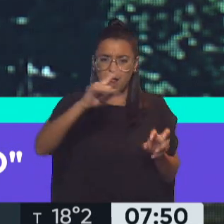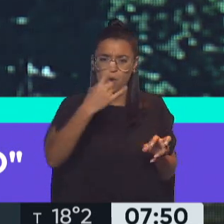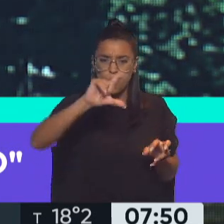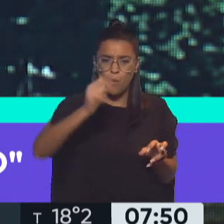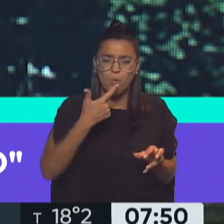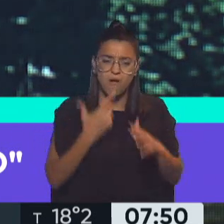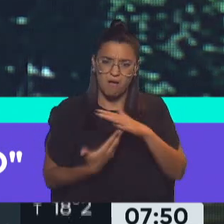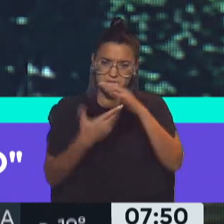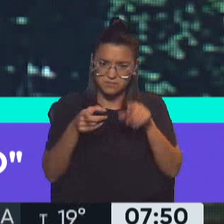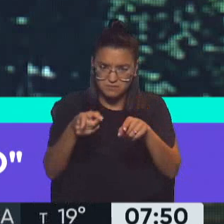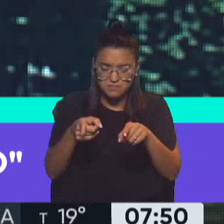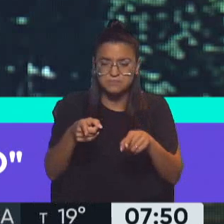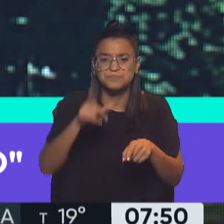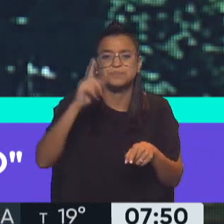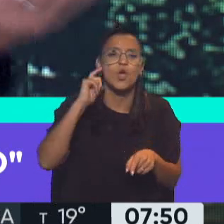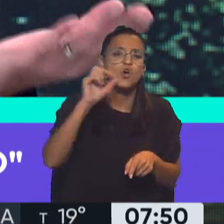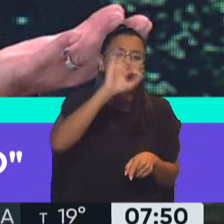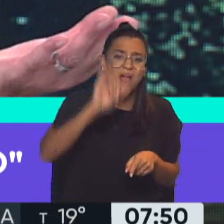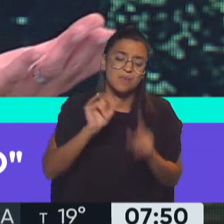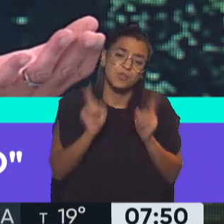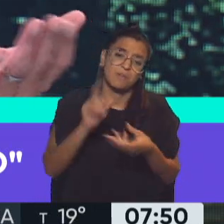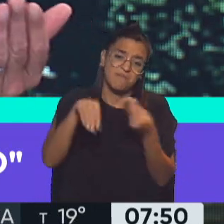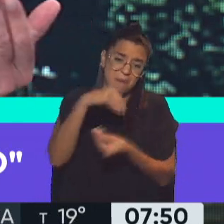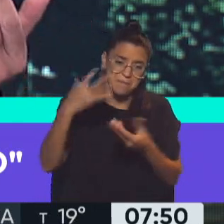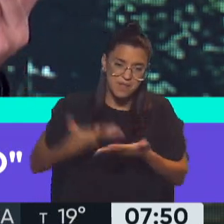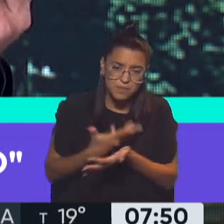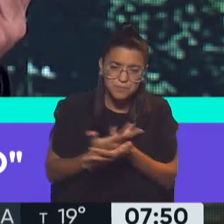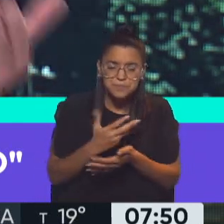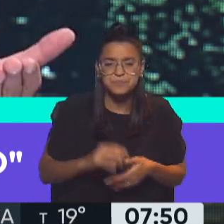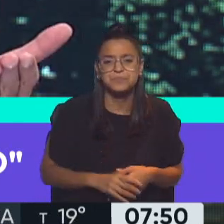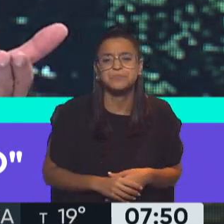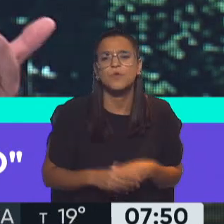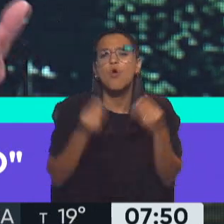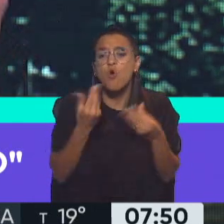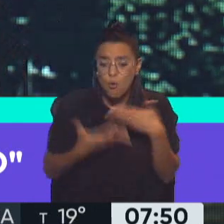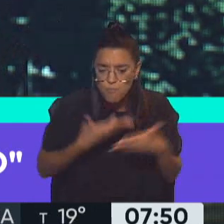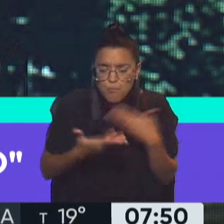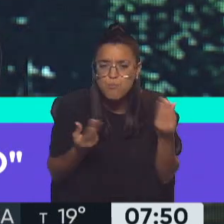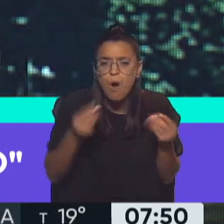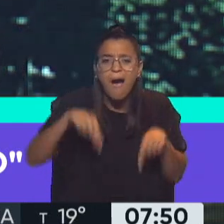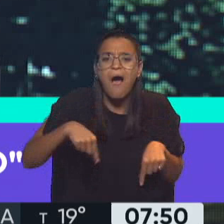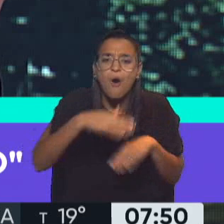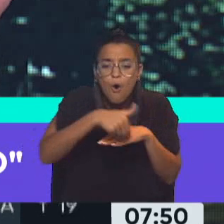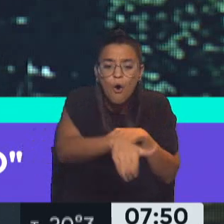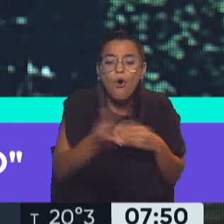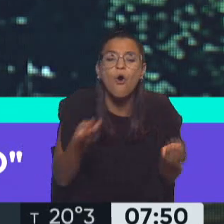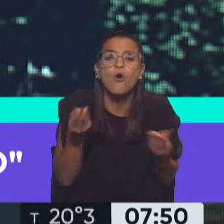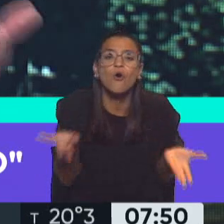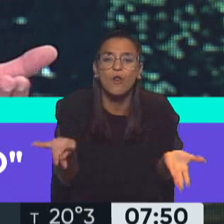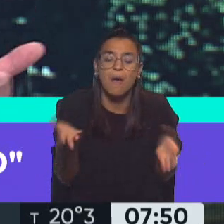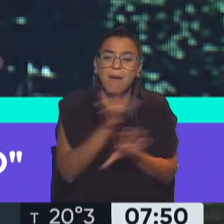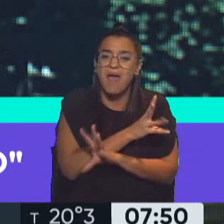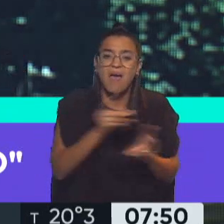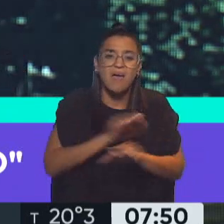protagonista Lucas González y que lo padece la familia, obviamente. ¿Cómo sigue ahora? Digo, ¿qué resta ahora para